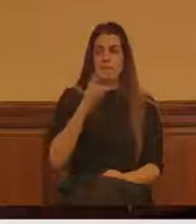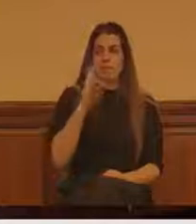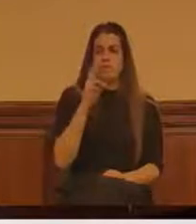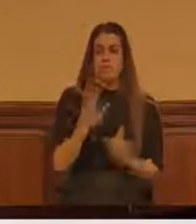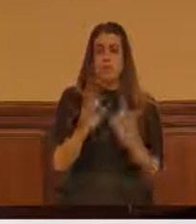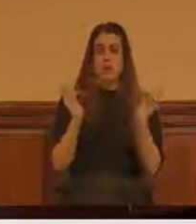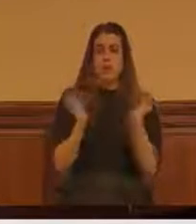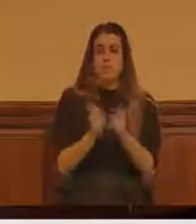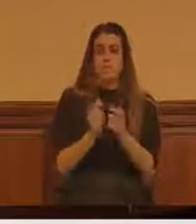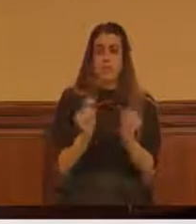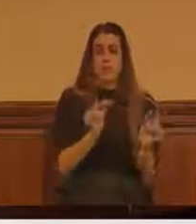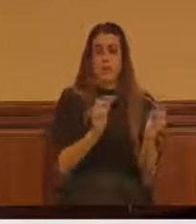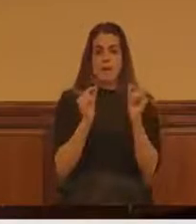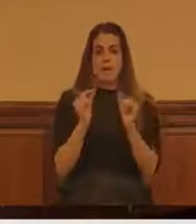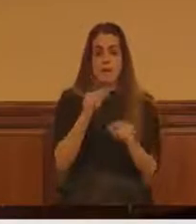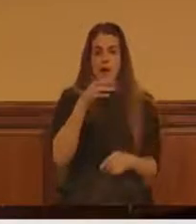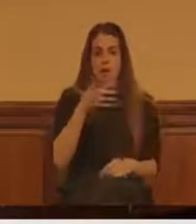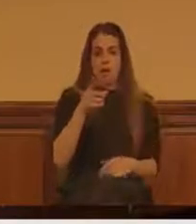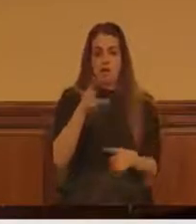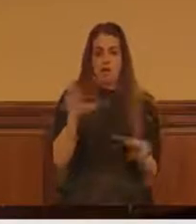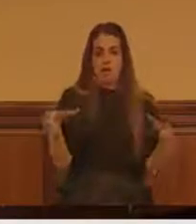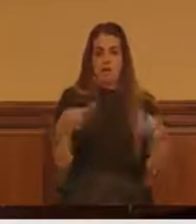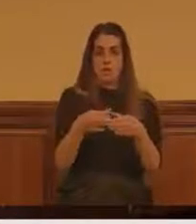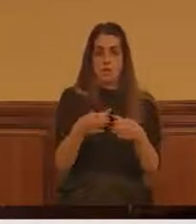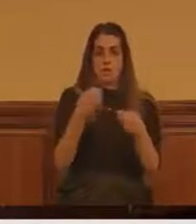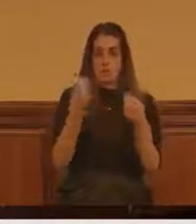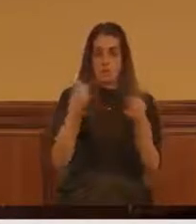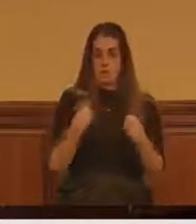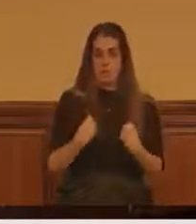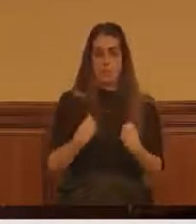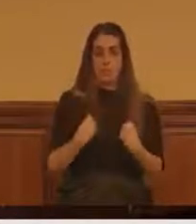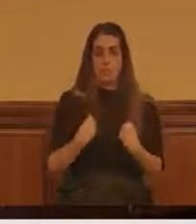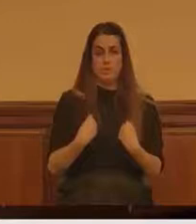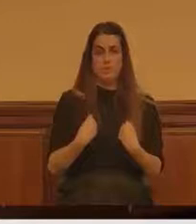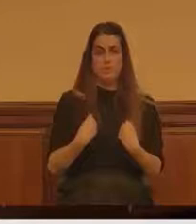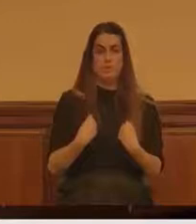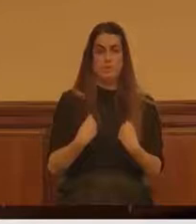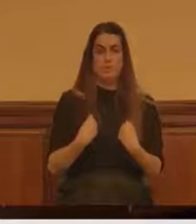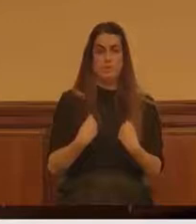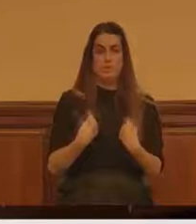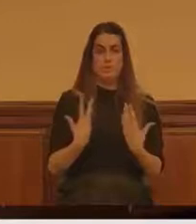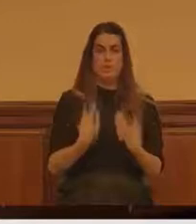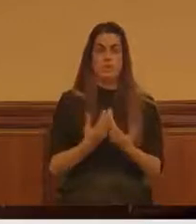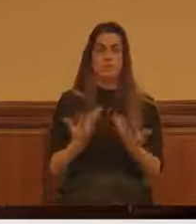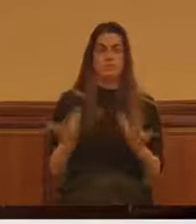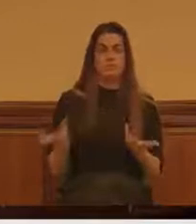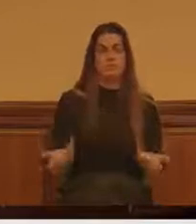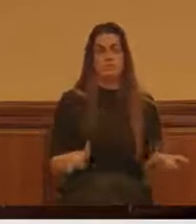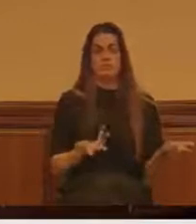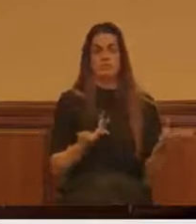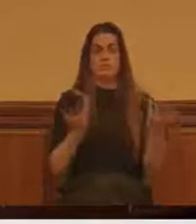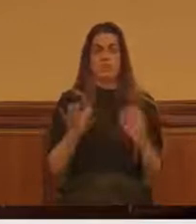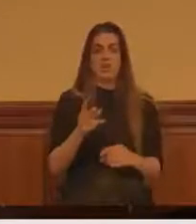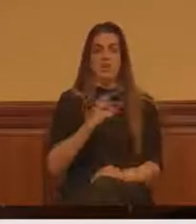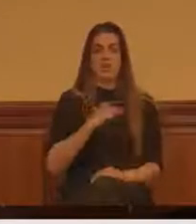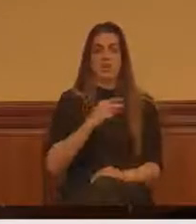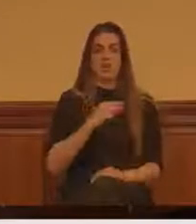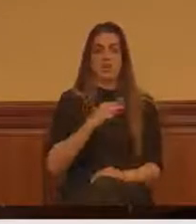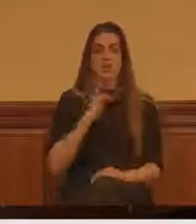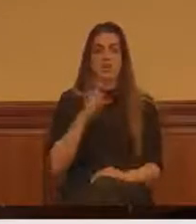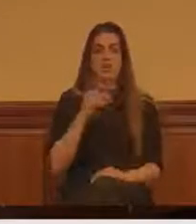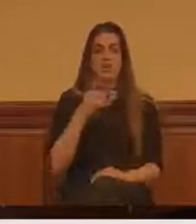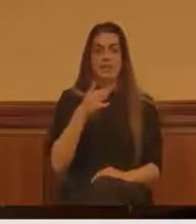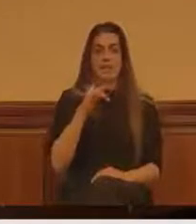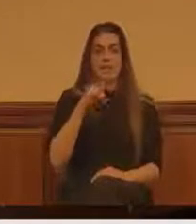esta corporación, con qué desdén reaccionó la concejala Triviño cuando Más